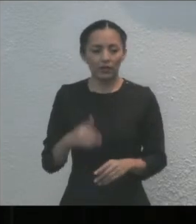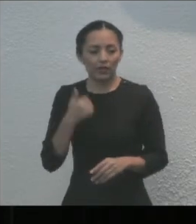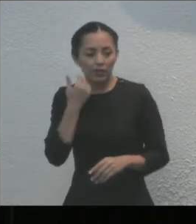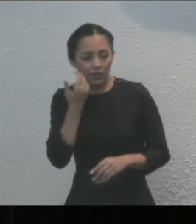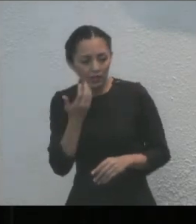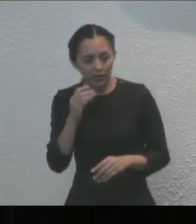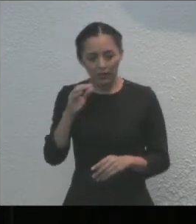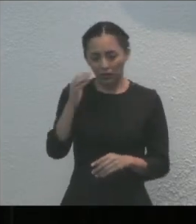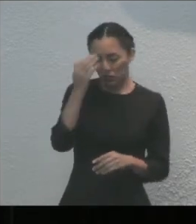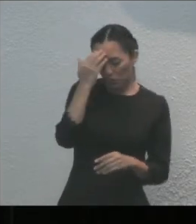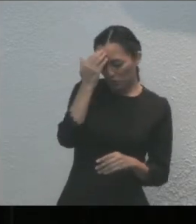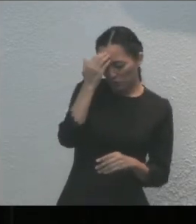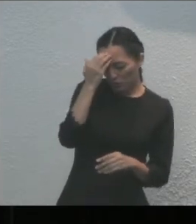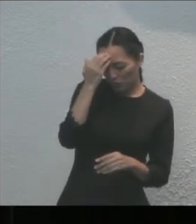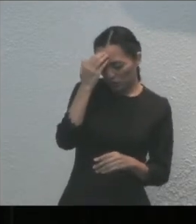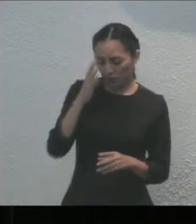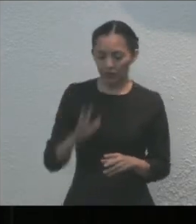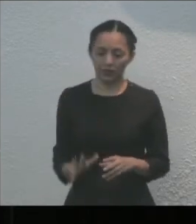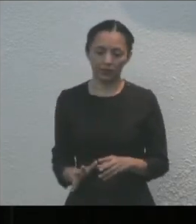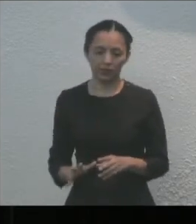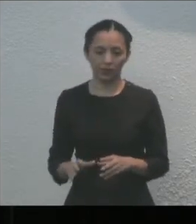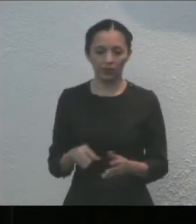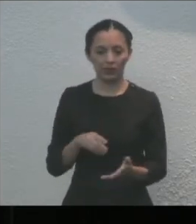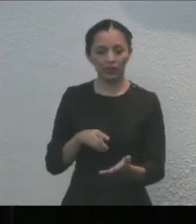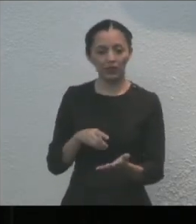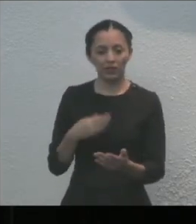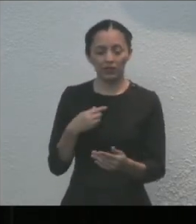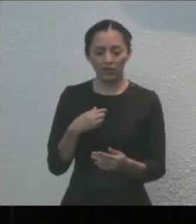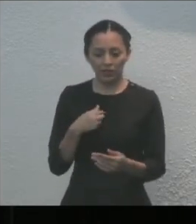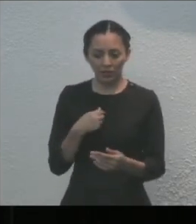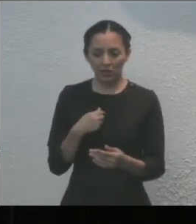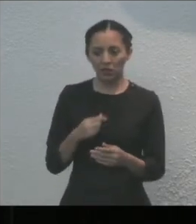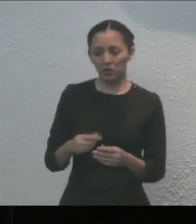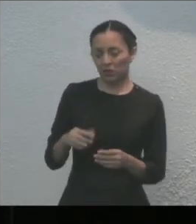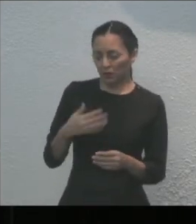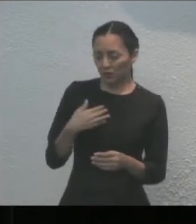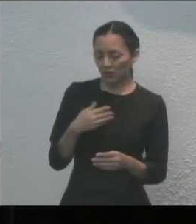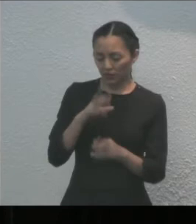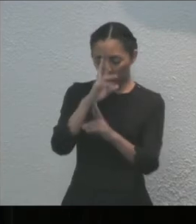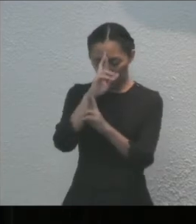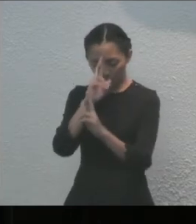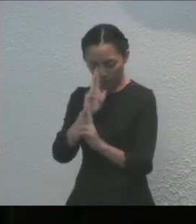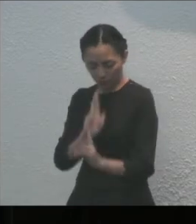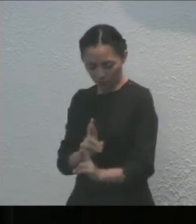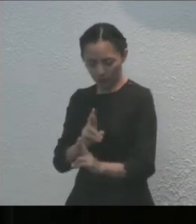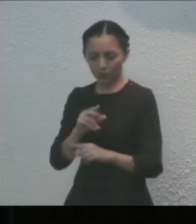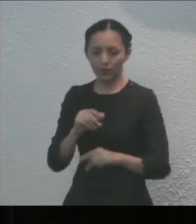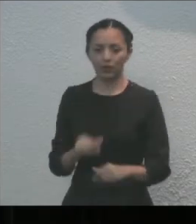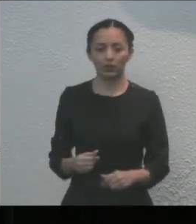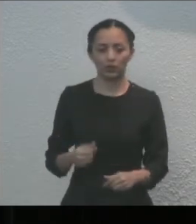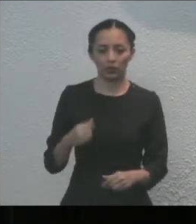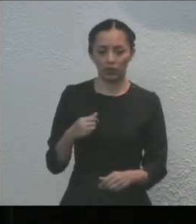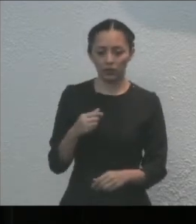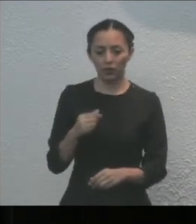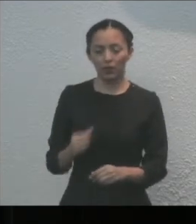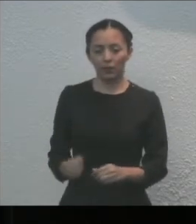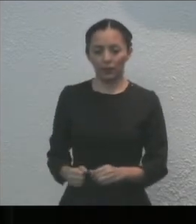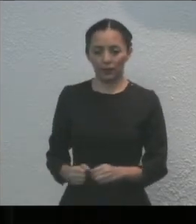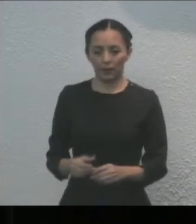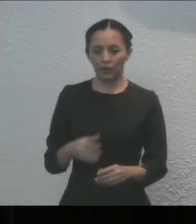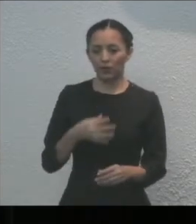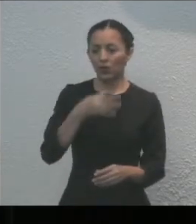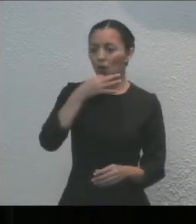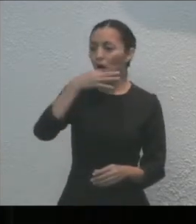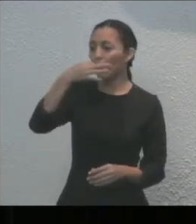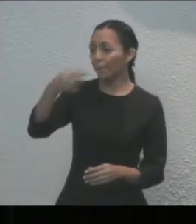conocimiento de alguna conducta o hecho que pueda considerarse digna del reconocimiento lo haga saber al Consejo de Evaluación,